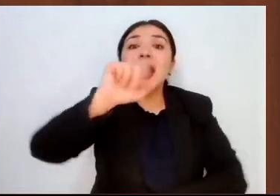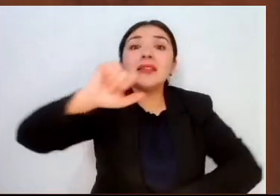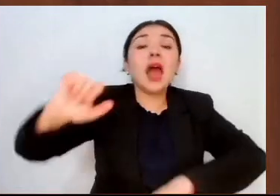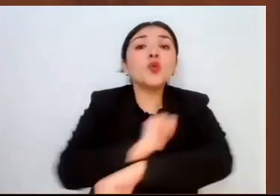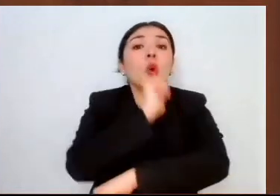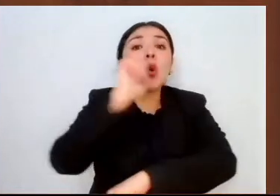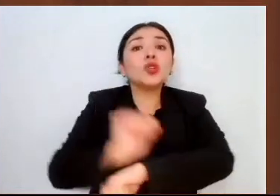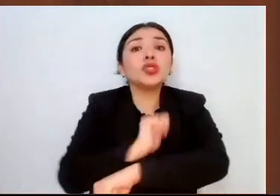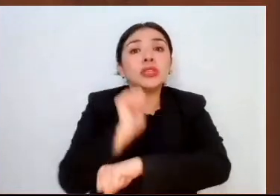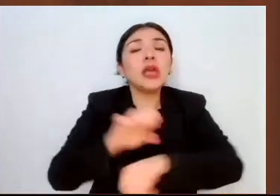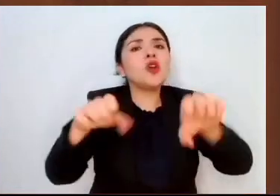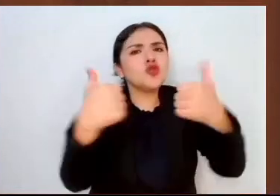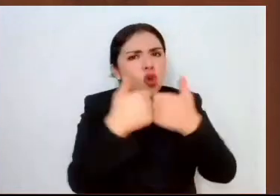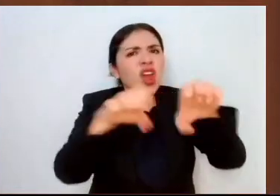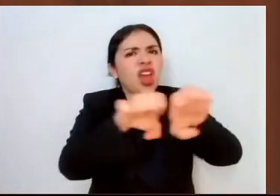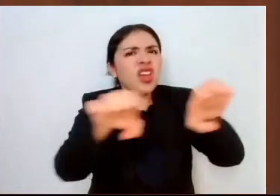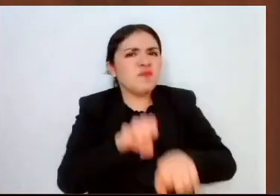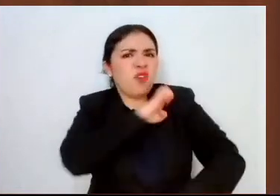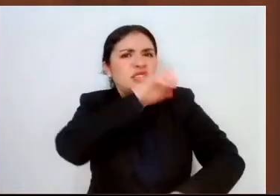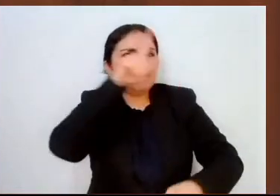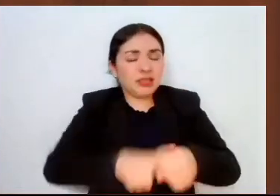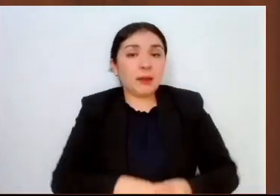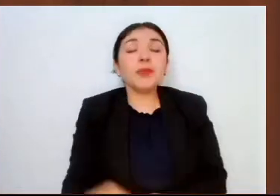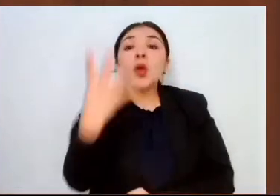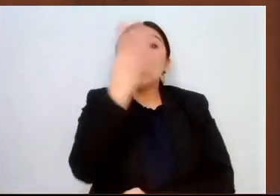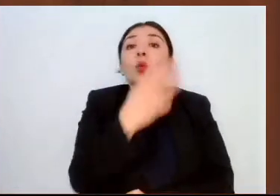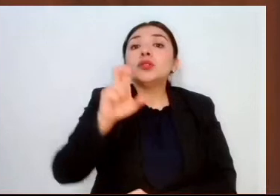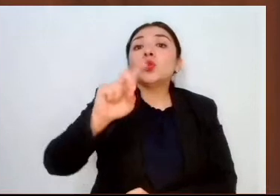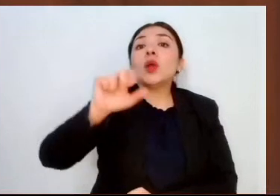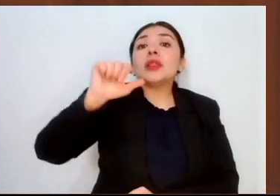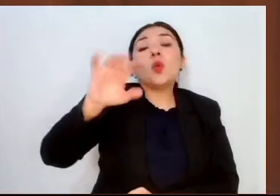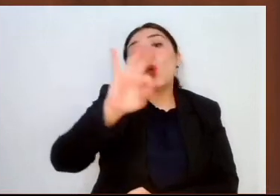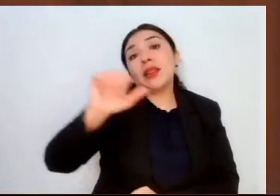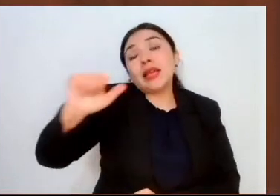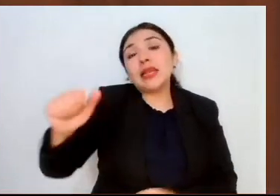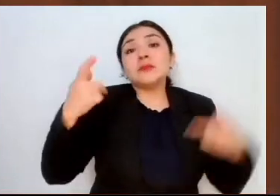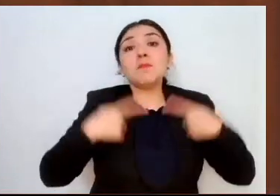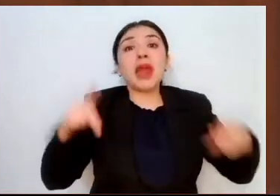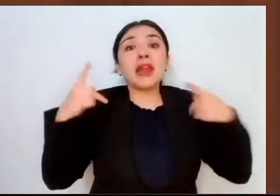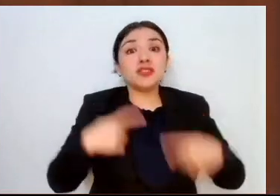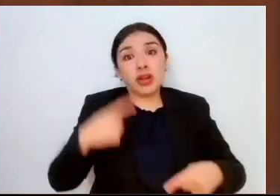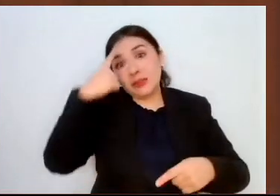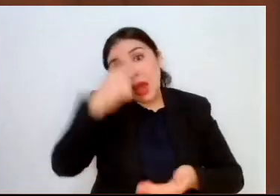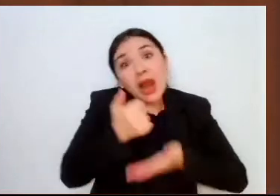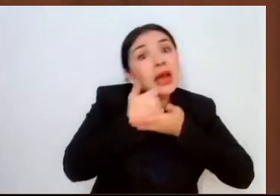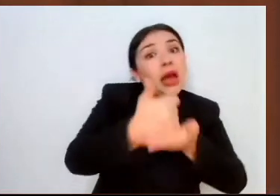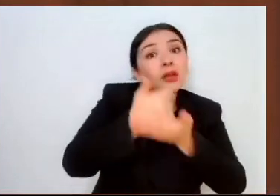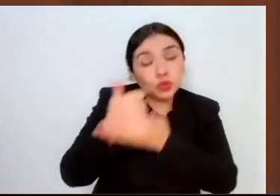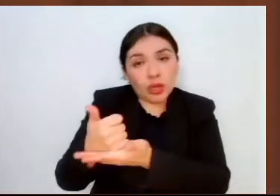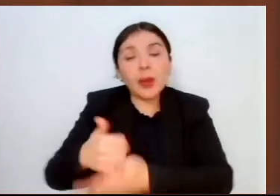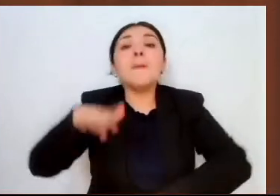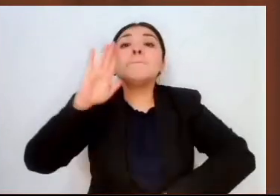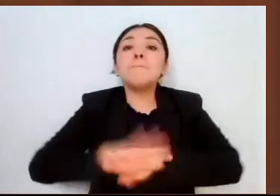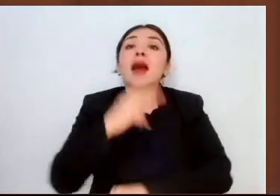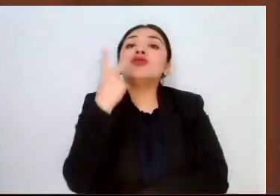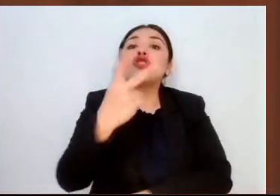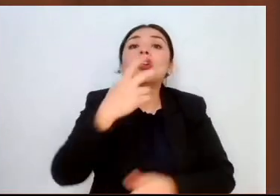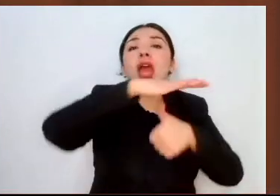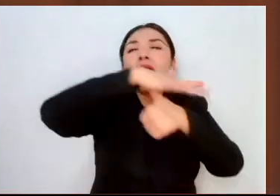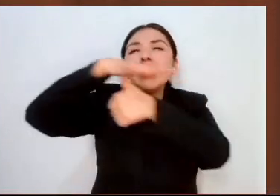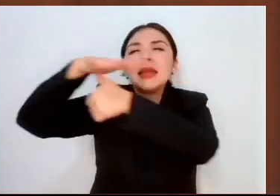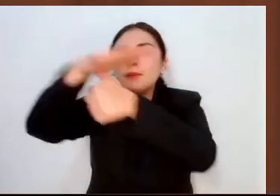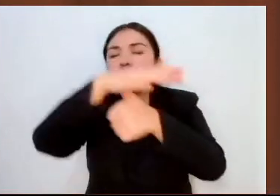y especializados, 446 combatientes y dos helicópteros con helitanque